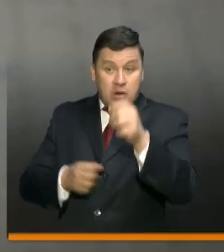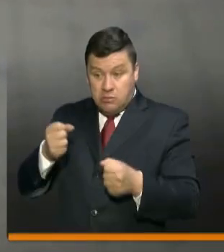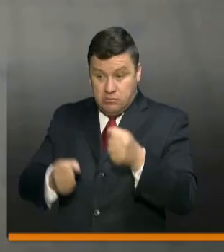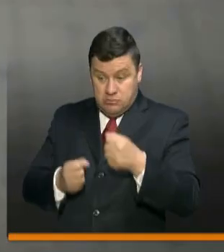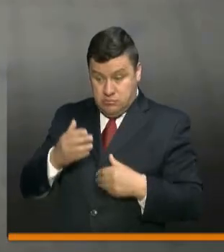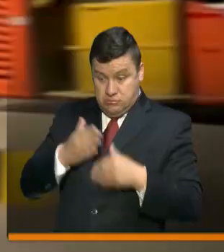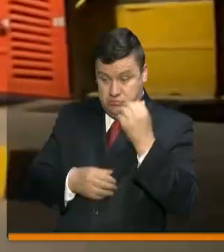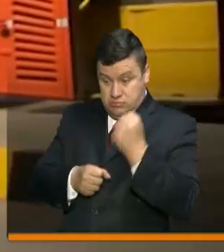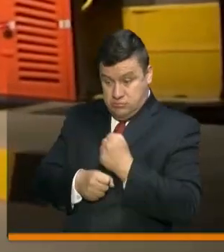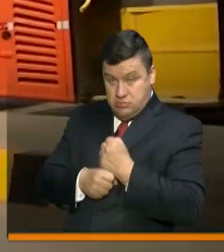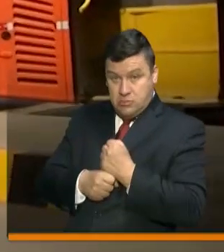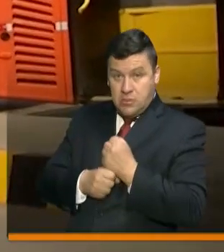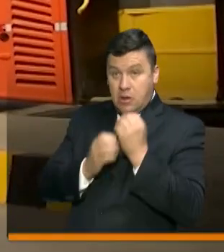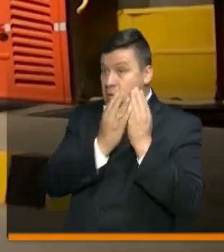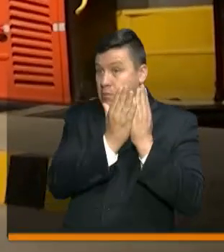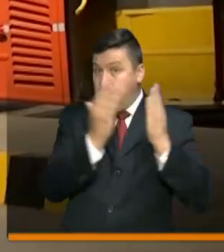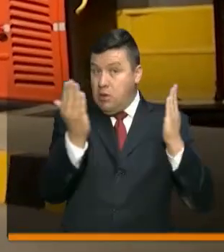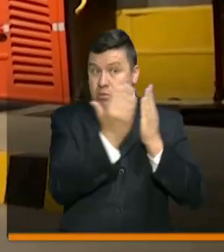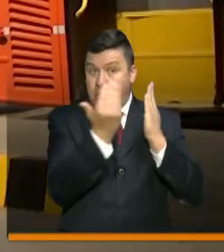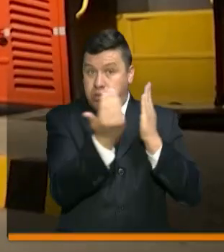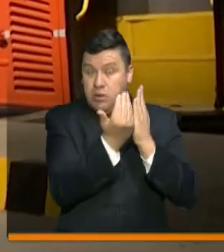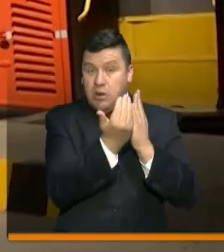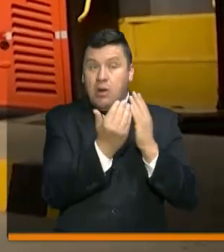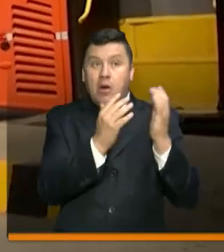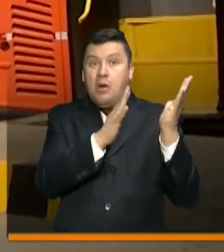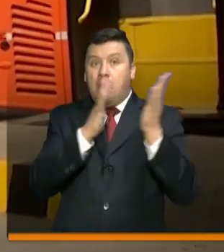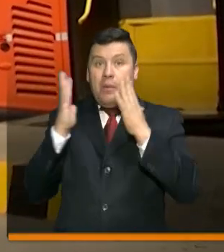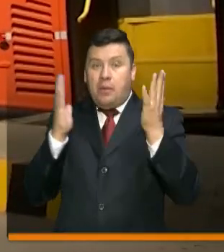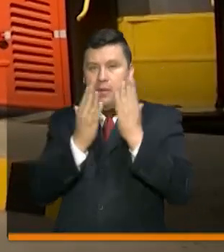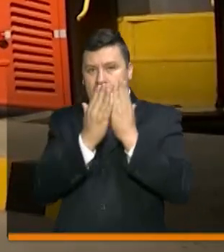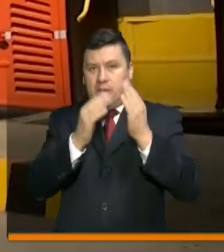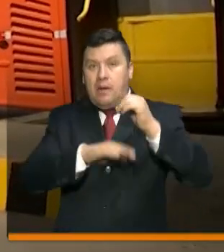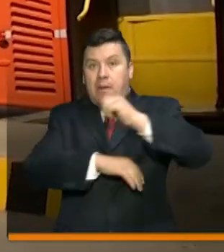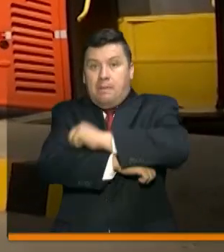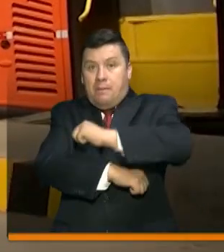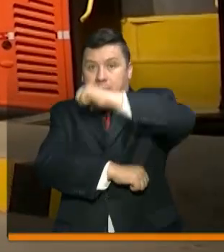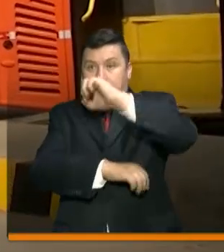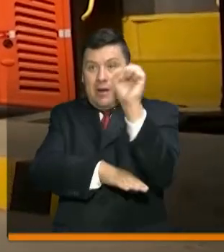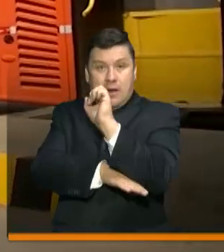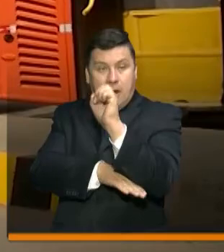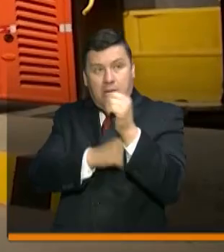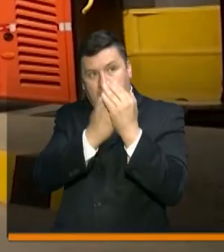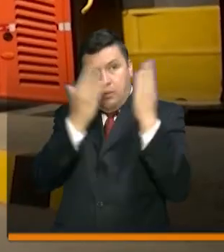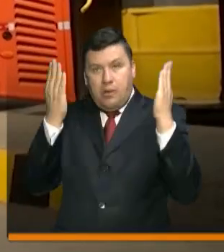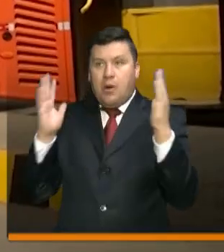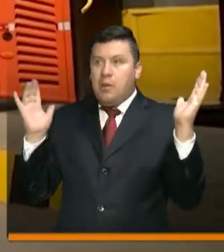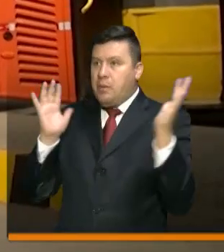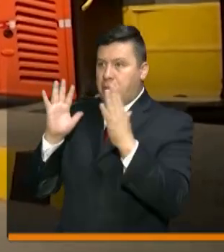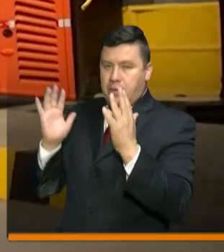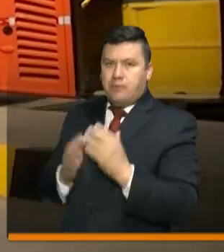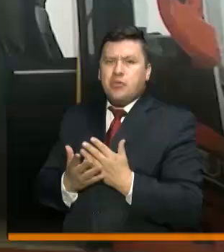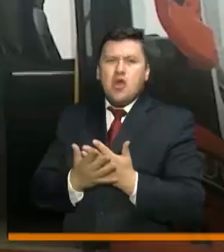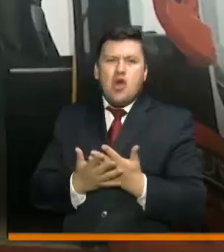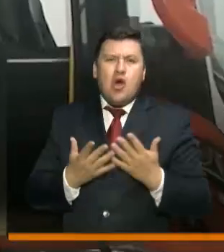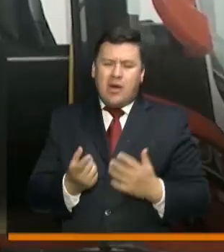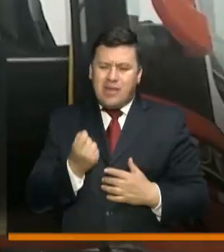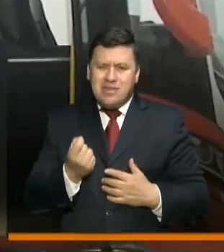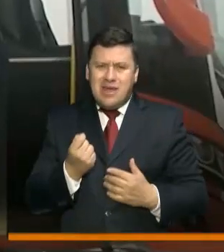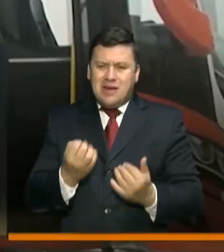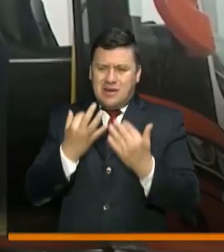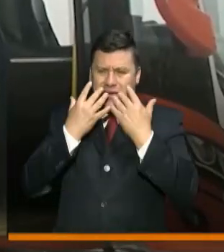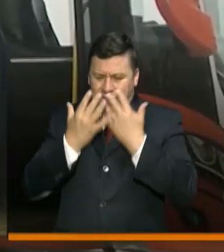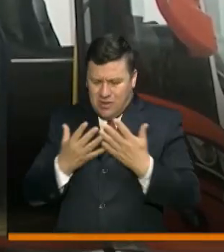al iniciar la operación, abrir las puertas del vehículo y ventilarlo antes de empezar cada servicio. Retirar del vehículo elementos susceptibles de